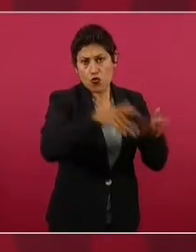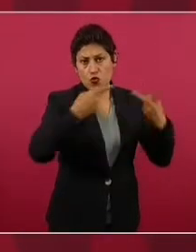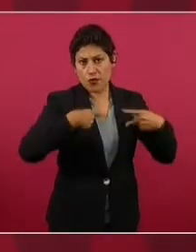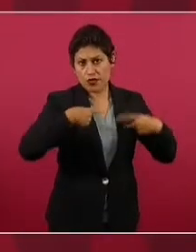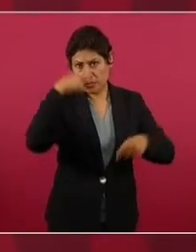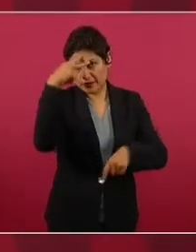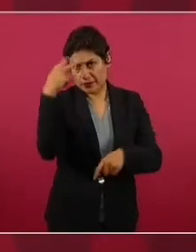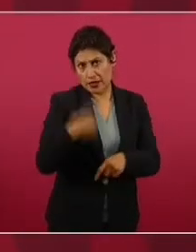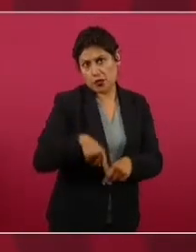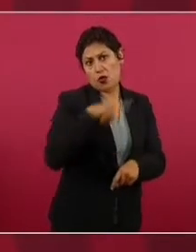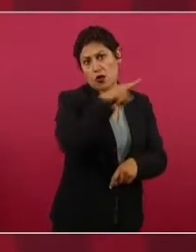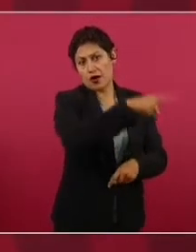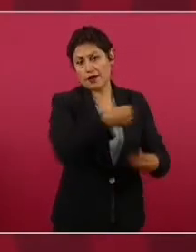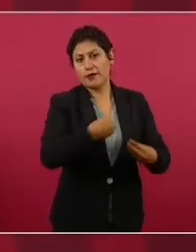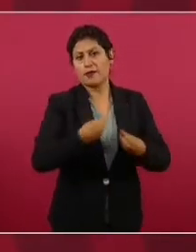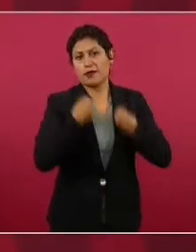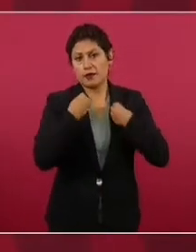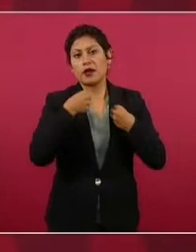ciudades,